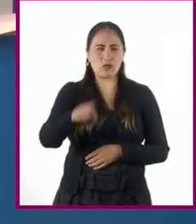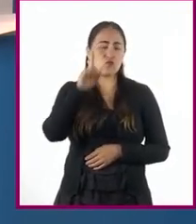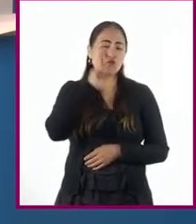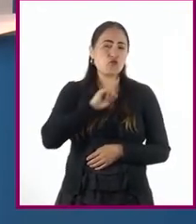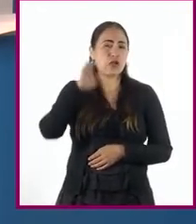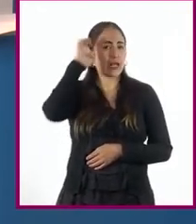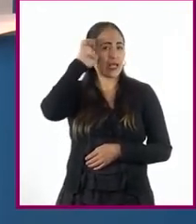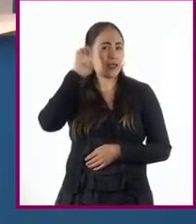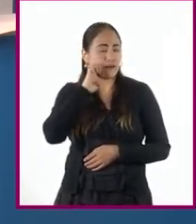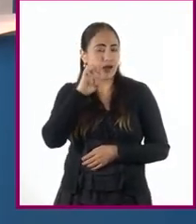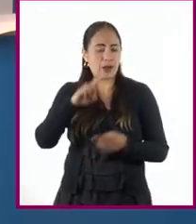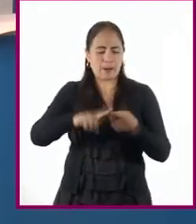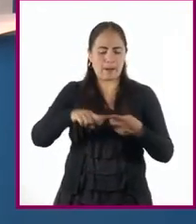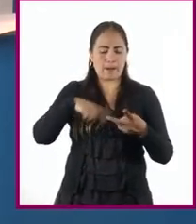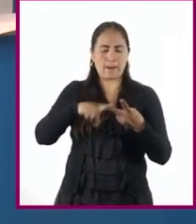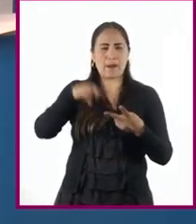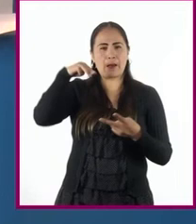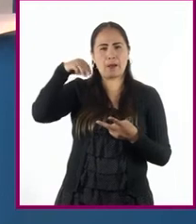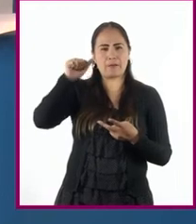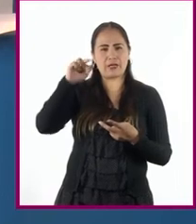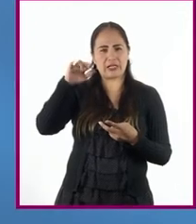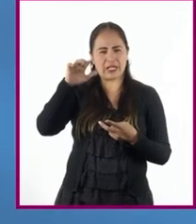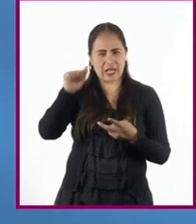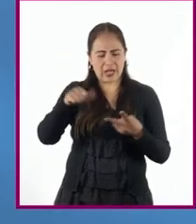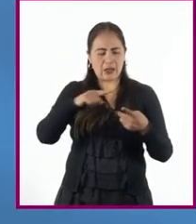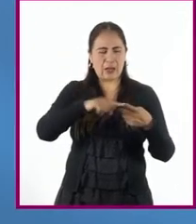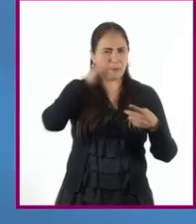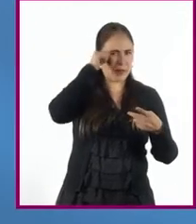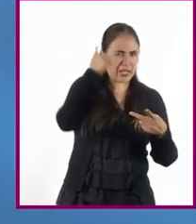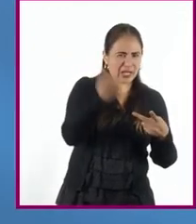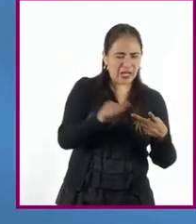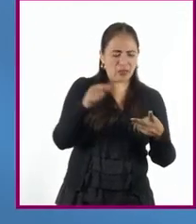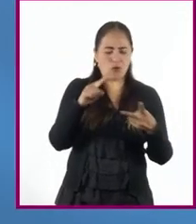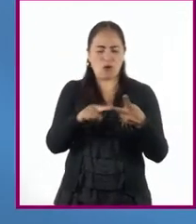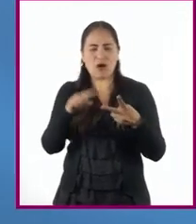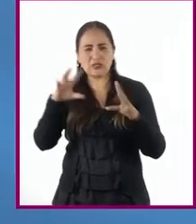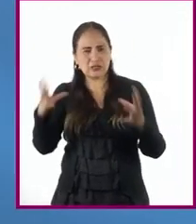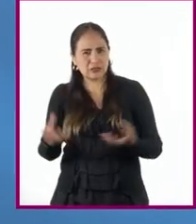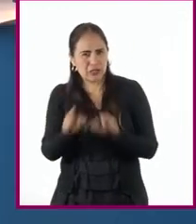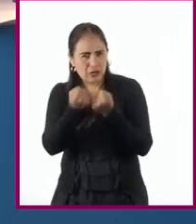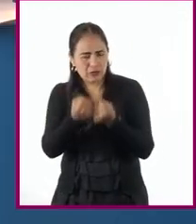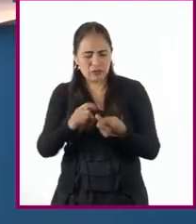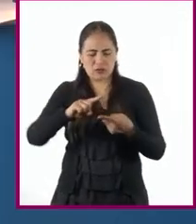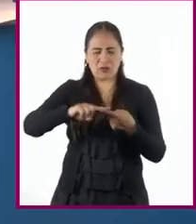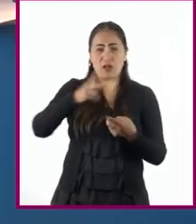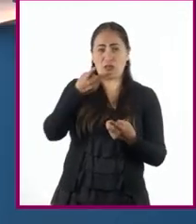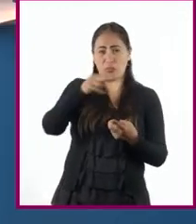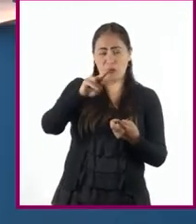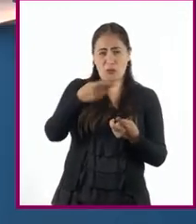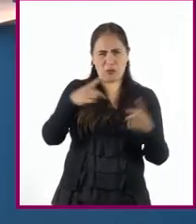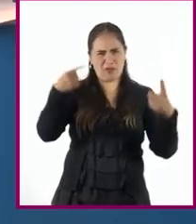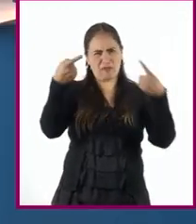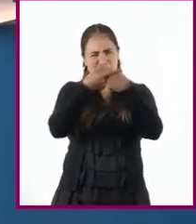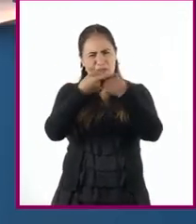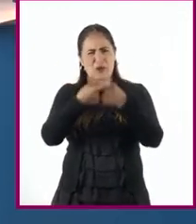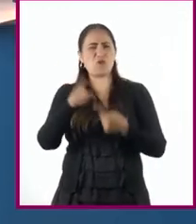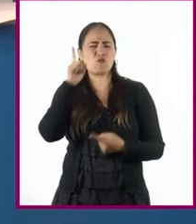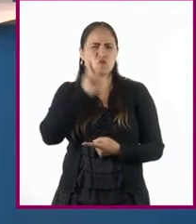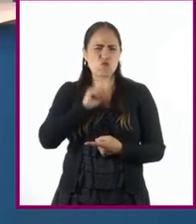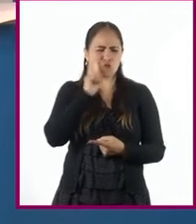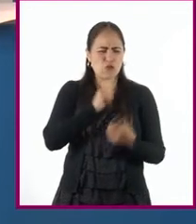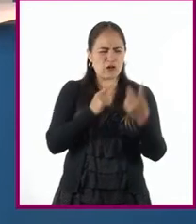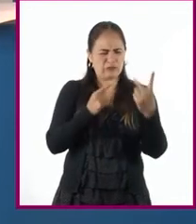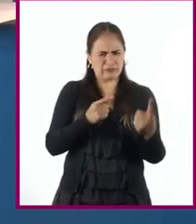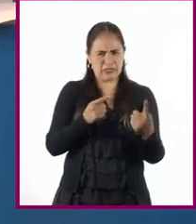origen del pecado y la fuente de la salvación. Esta dualidad contradictoria colocaba al género femenino en una